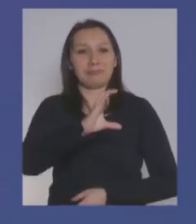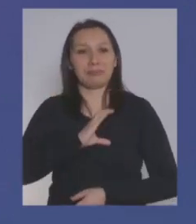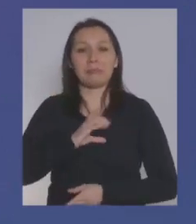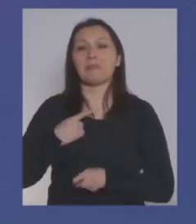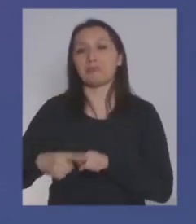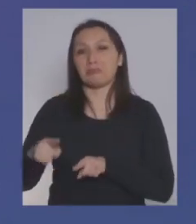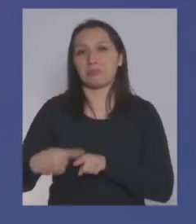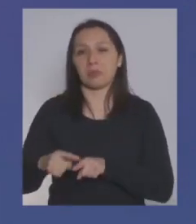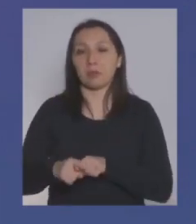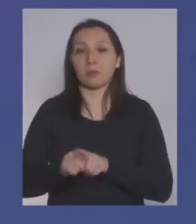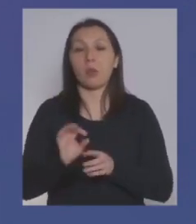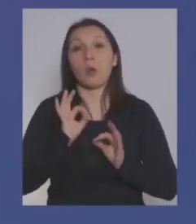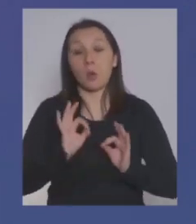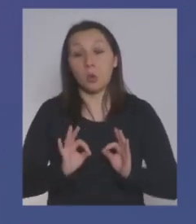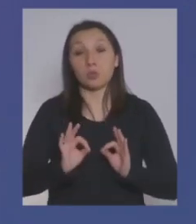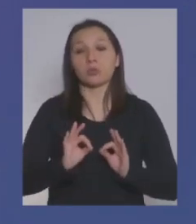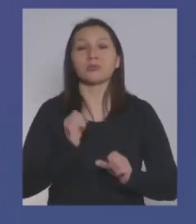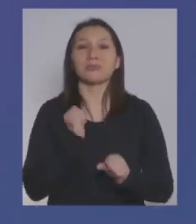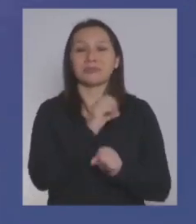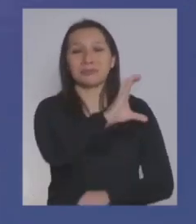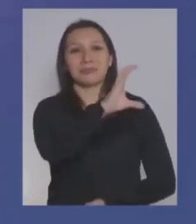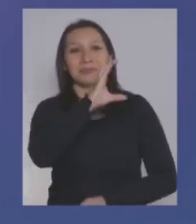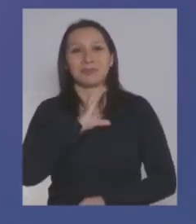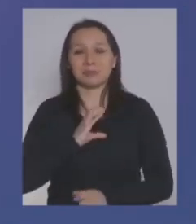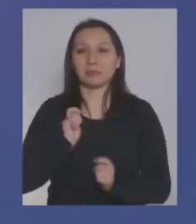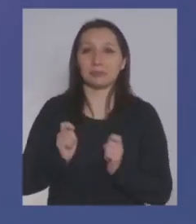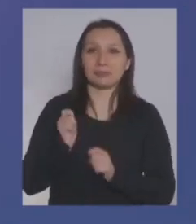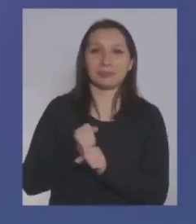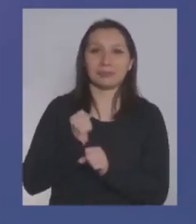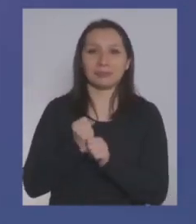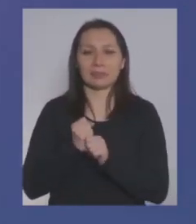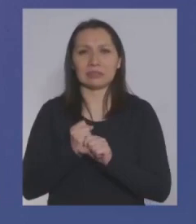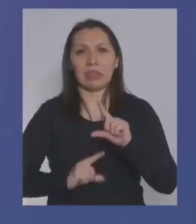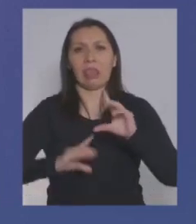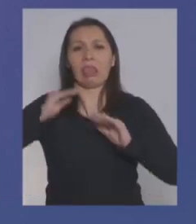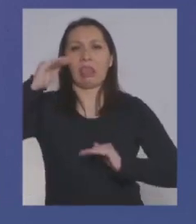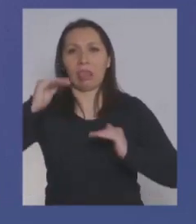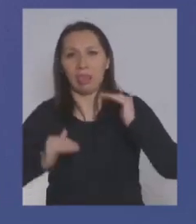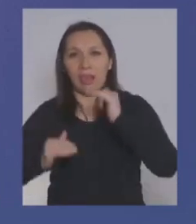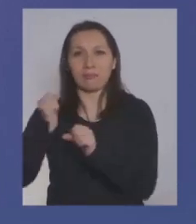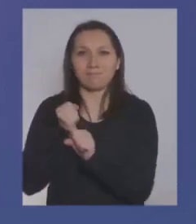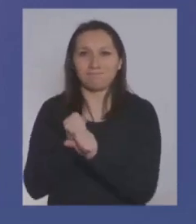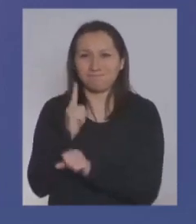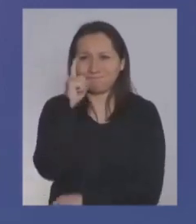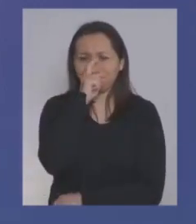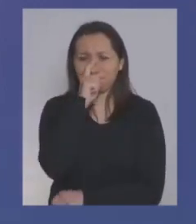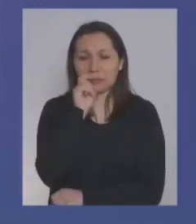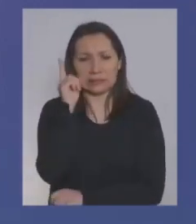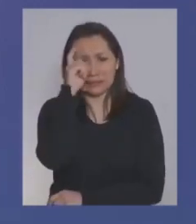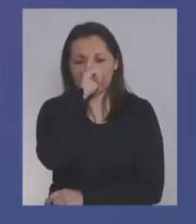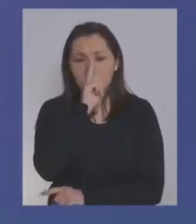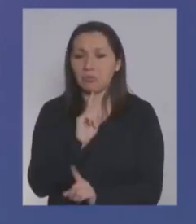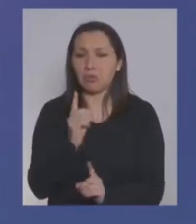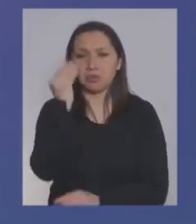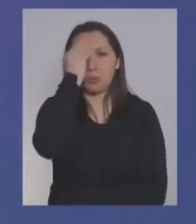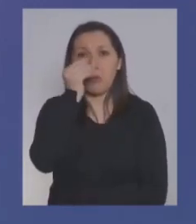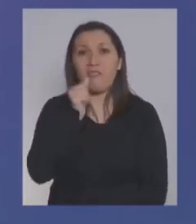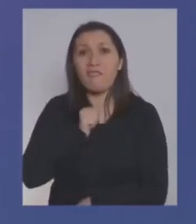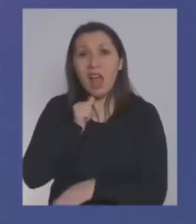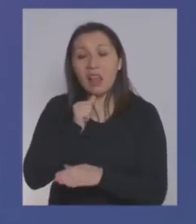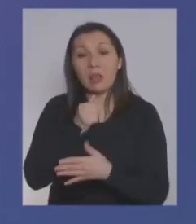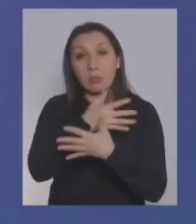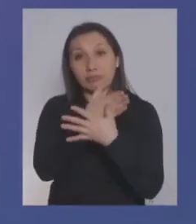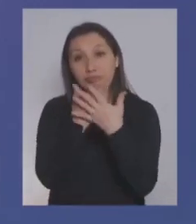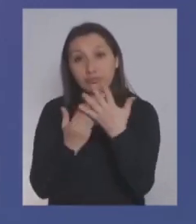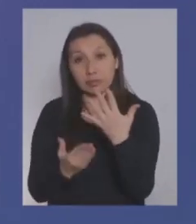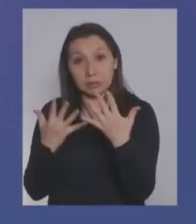Pero si tiene problemas, ¿no es cierto? Y sabemos que hay lagunas, que a veces es difícil recuperar la pega, no se preocupe porque el saldo que quede